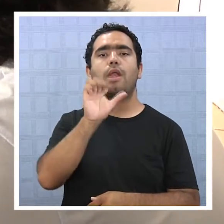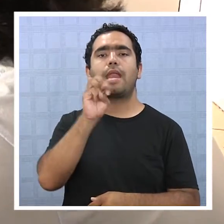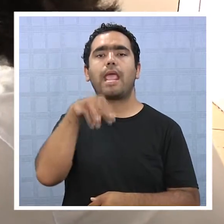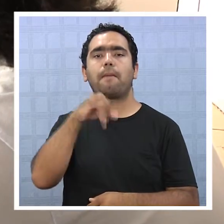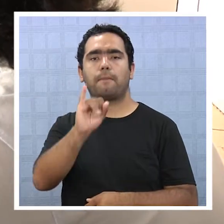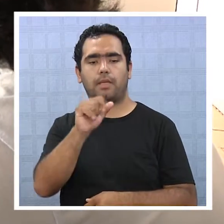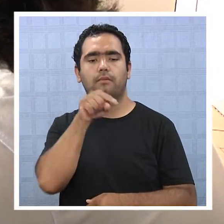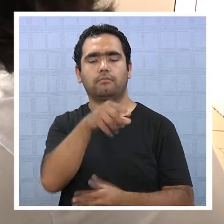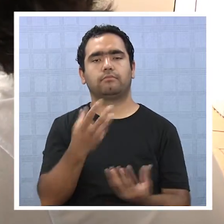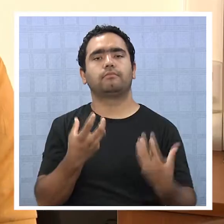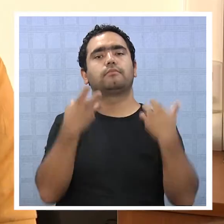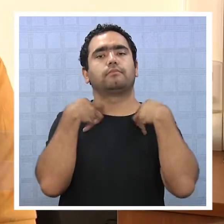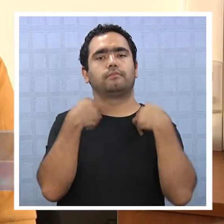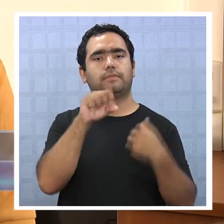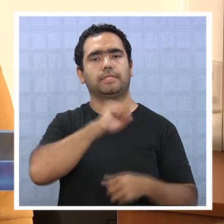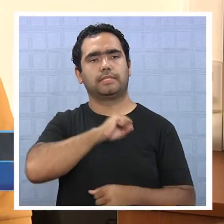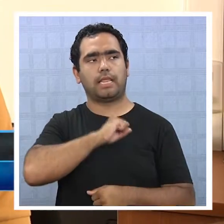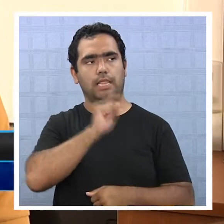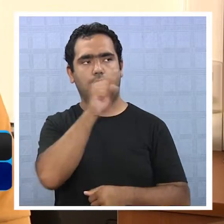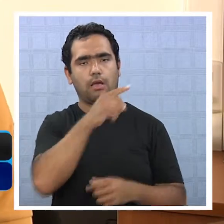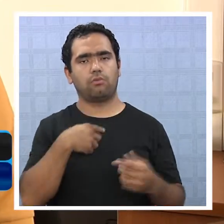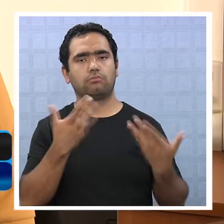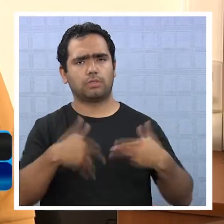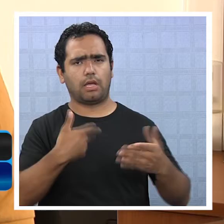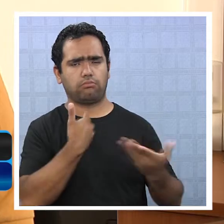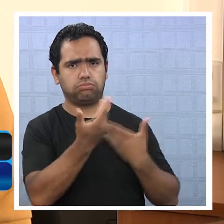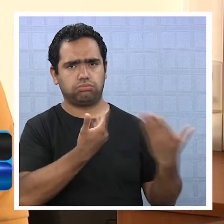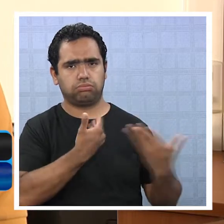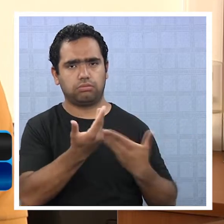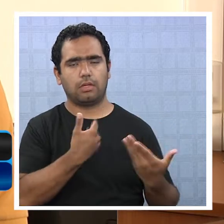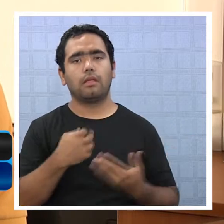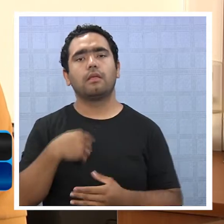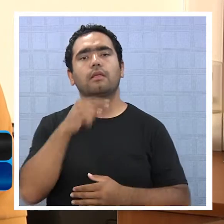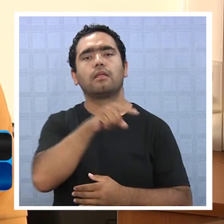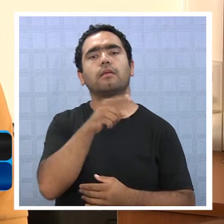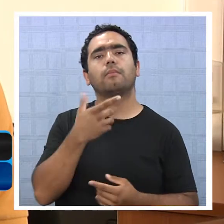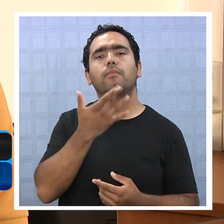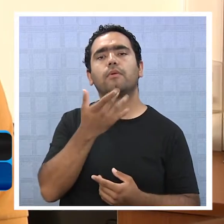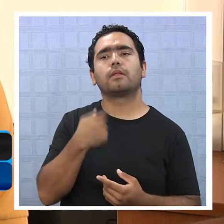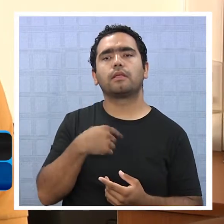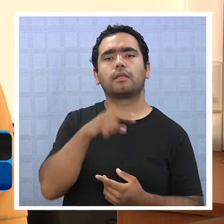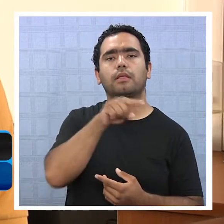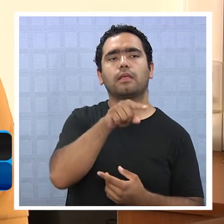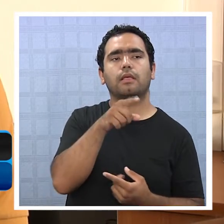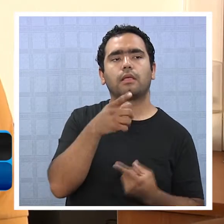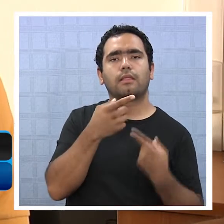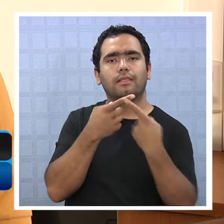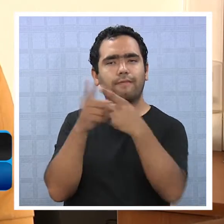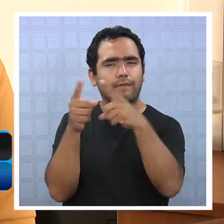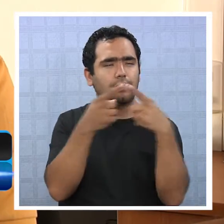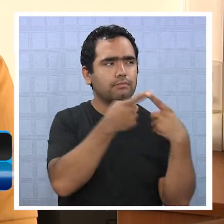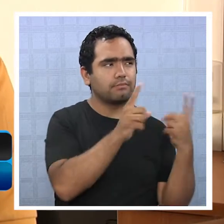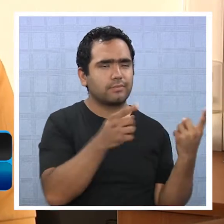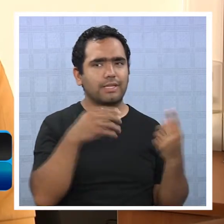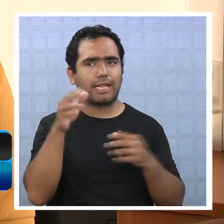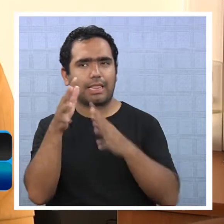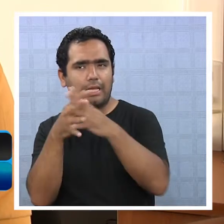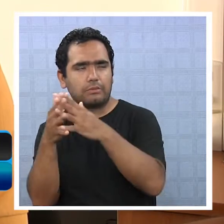Es un tema que lo conversamos con el ONEMI central, respecto a la diferencia existida entre uno y otro organismo.